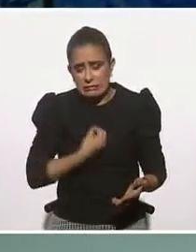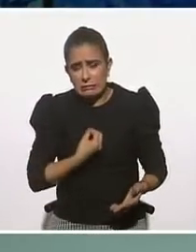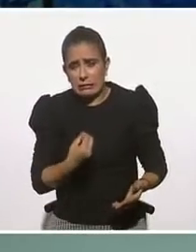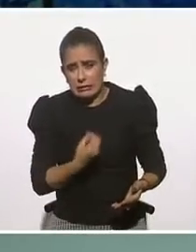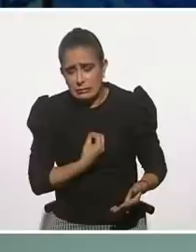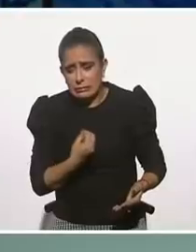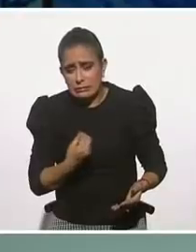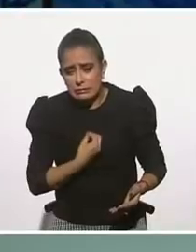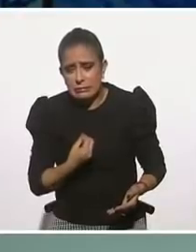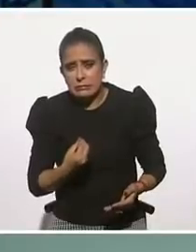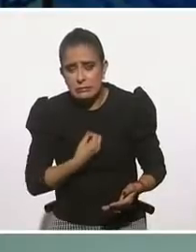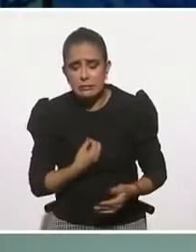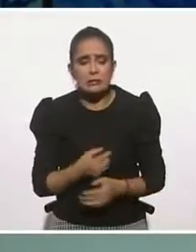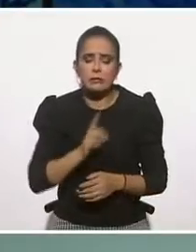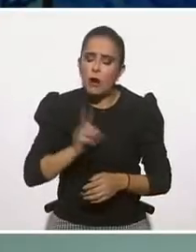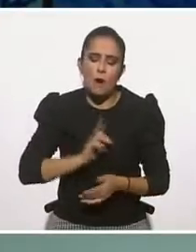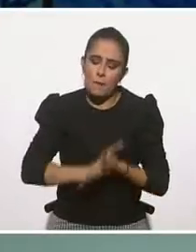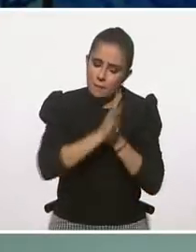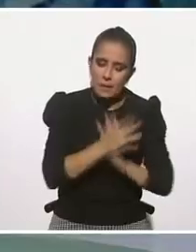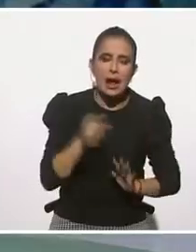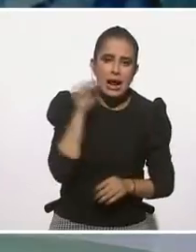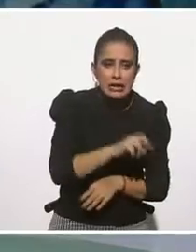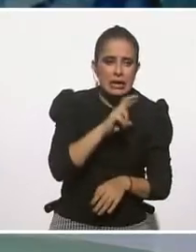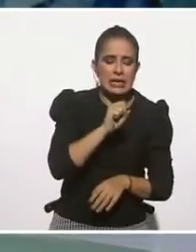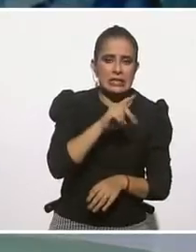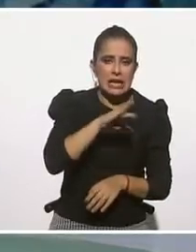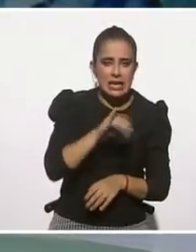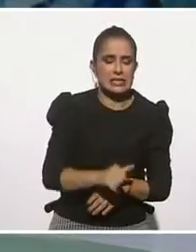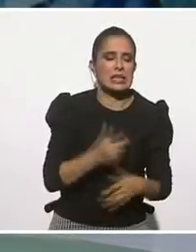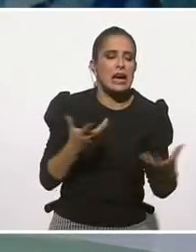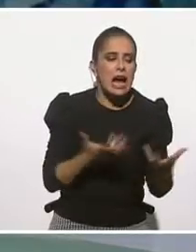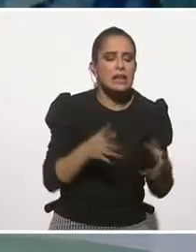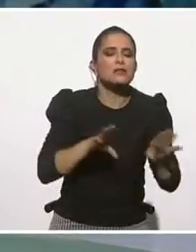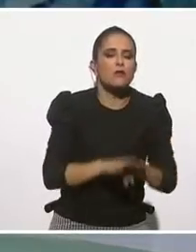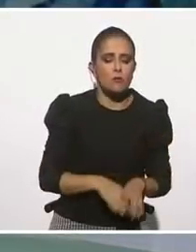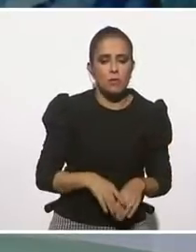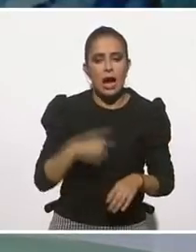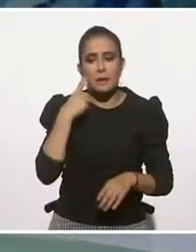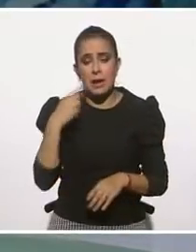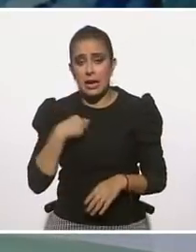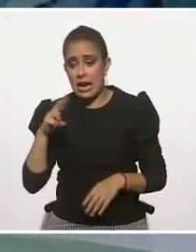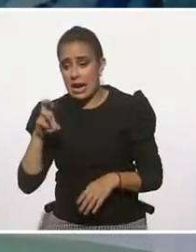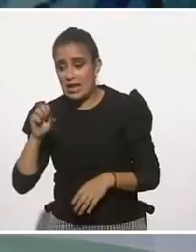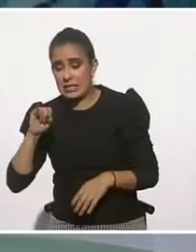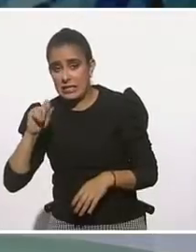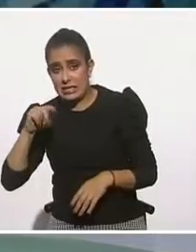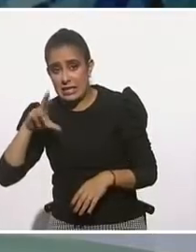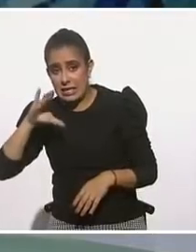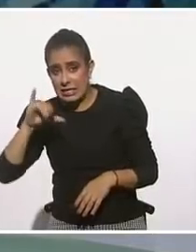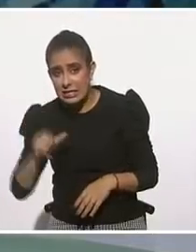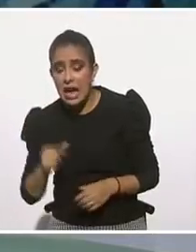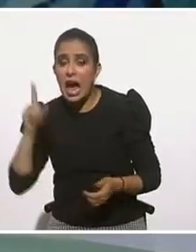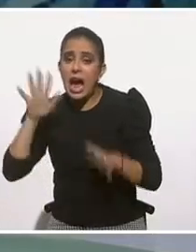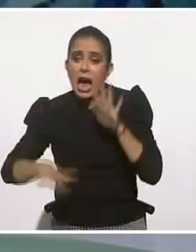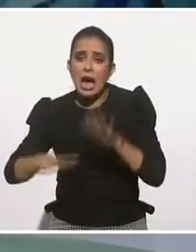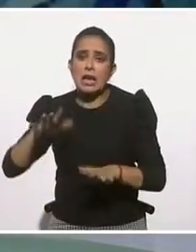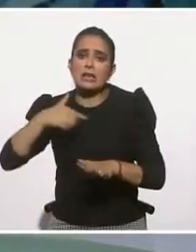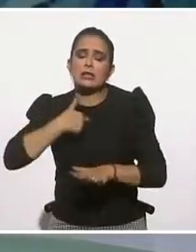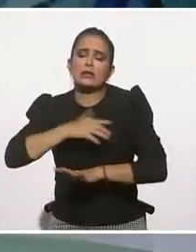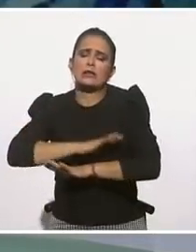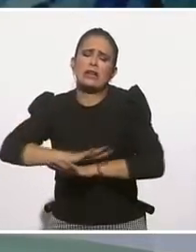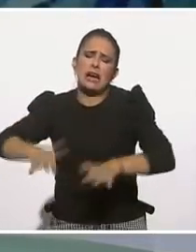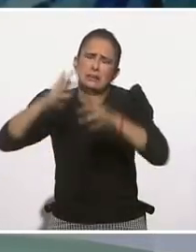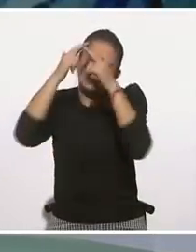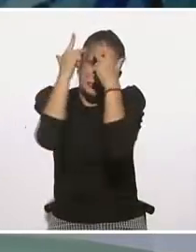precisamente, a resiliencia? Si tú estás en resistencia, va a llegar un momento que vas a quebrar, porque no te estás